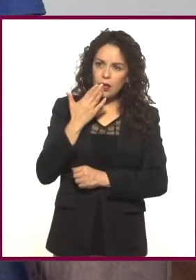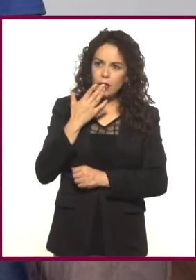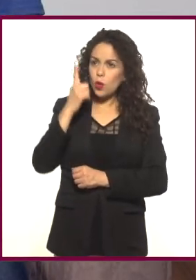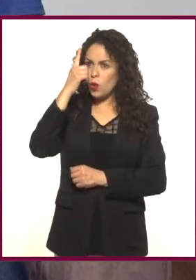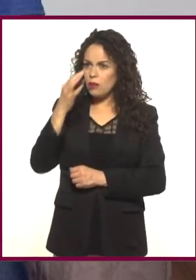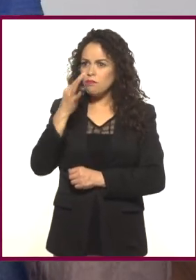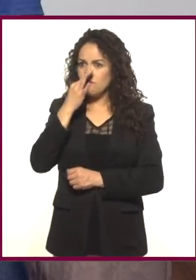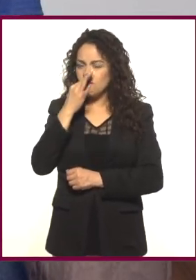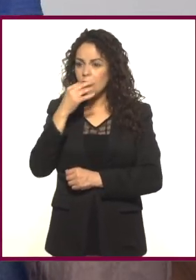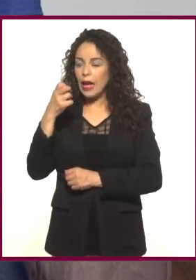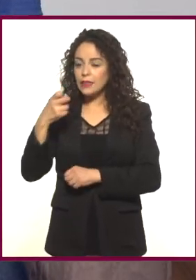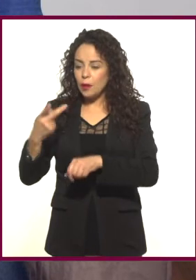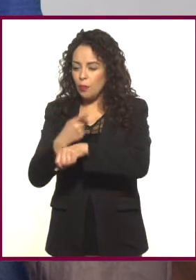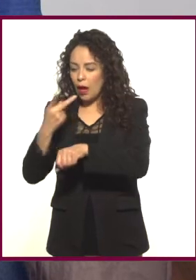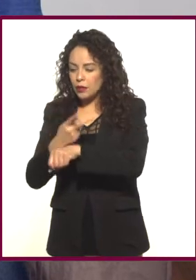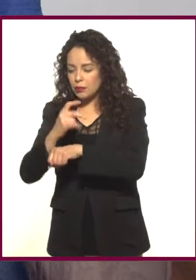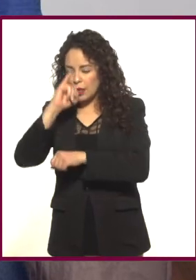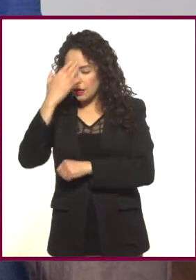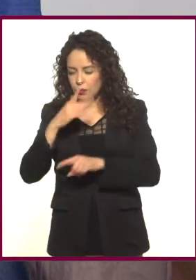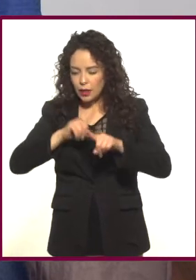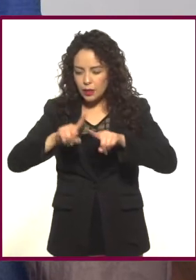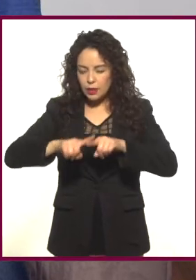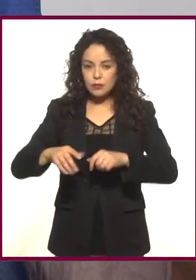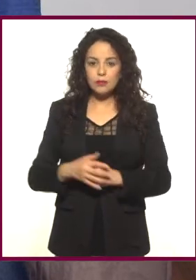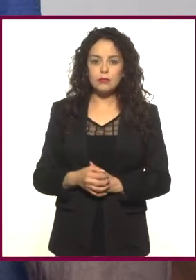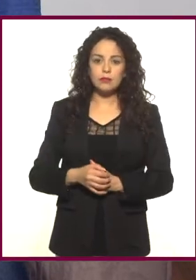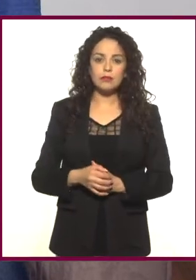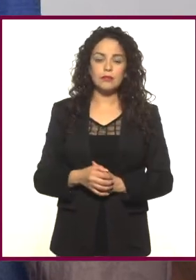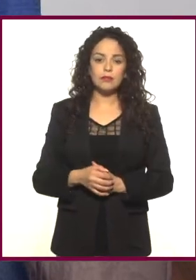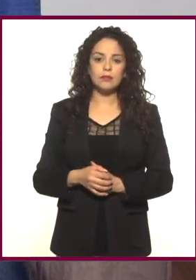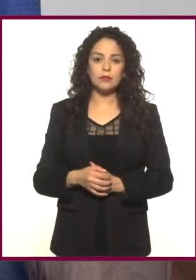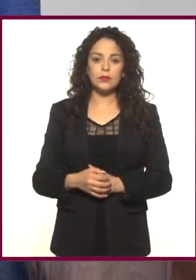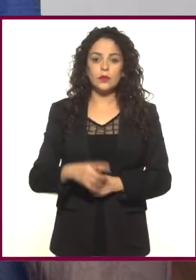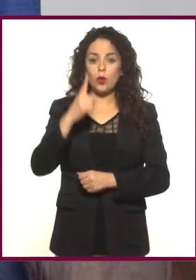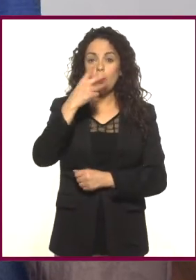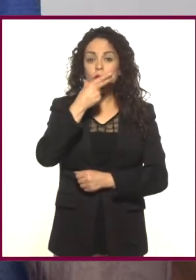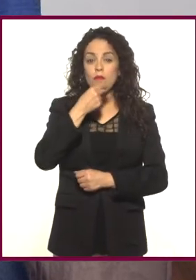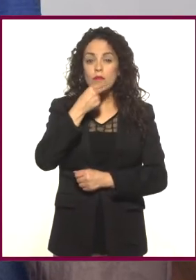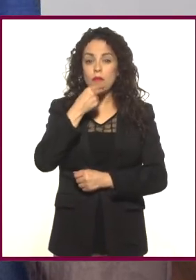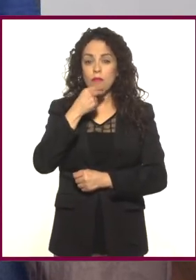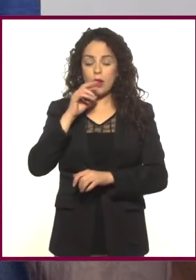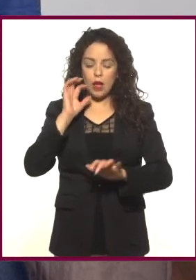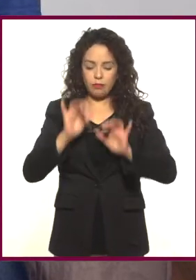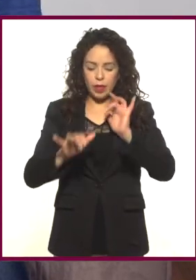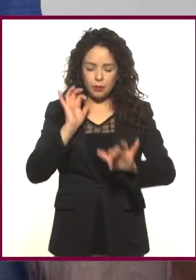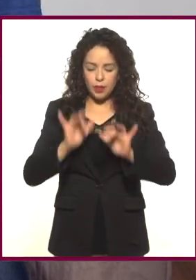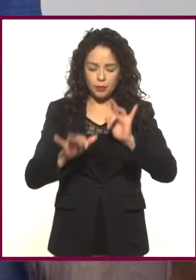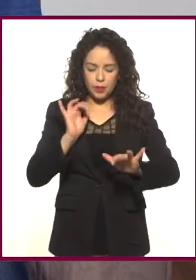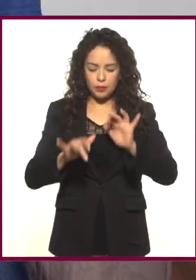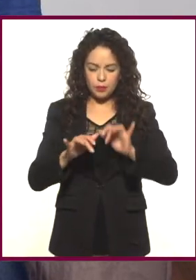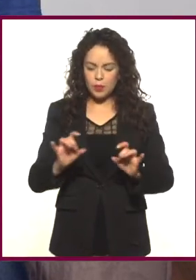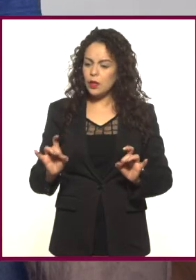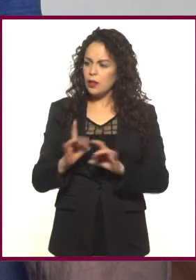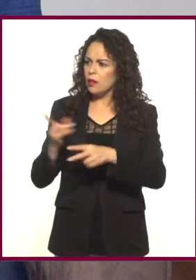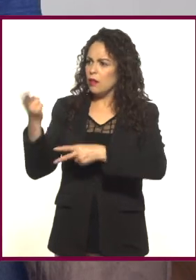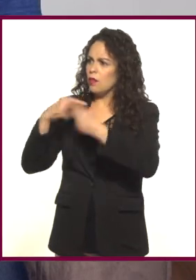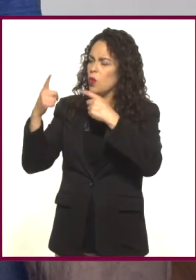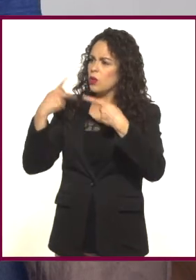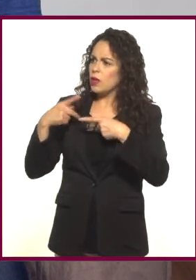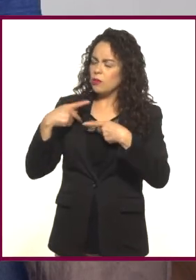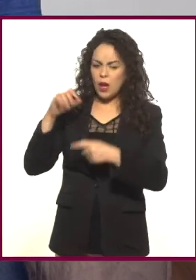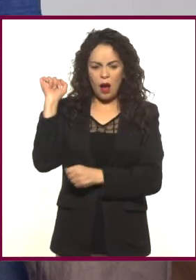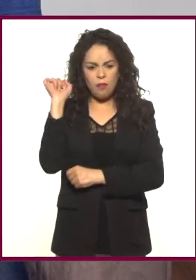en un minuto. Un hombre teclea en su máquina de escribir. Alguien lo interrumpe. El hombre